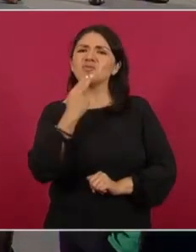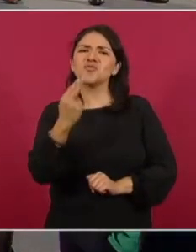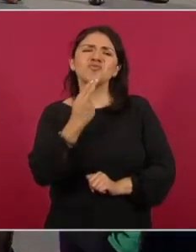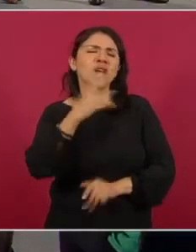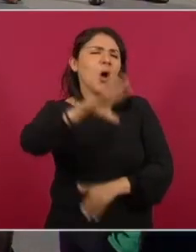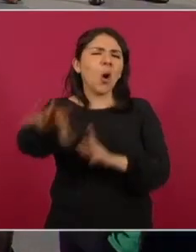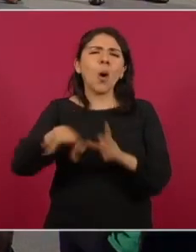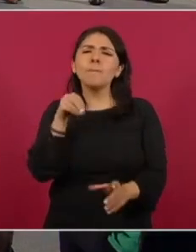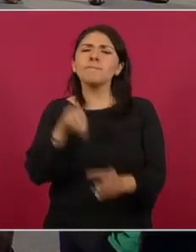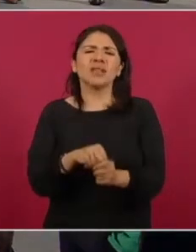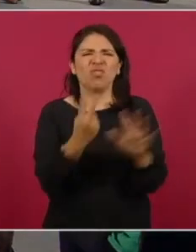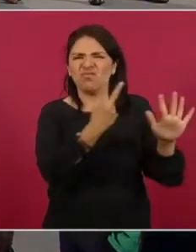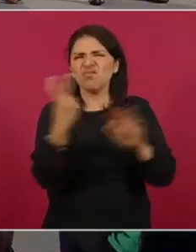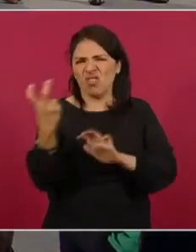plantas,